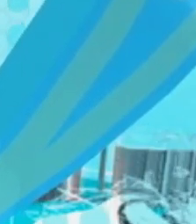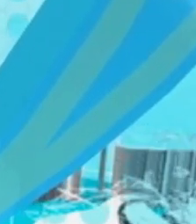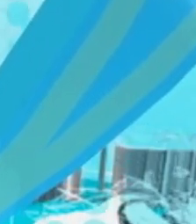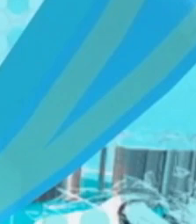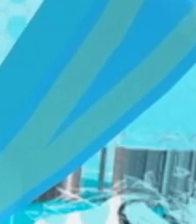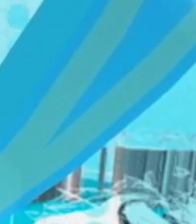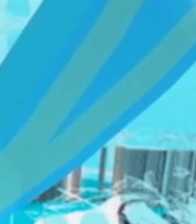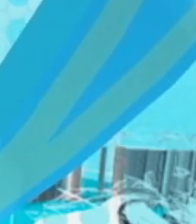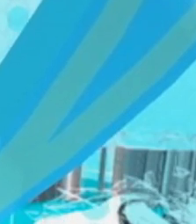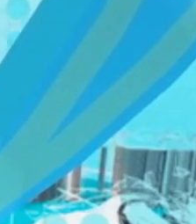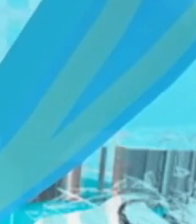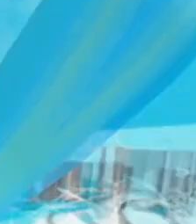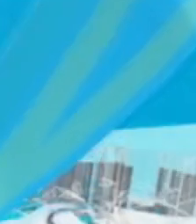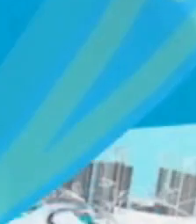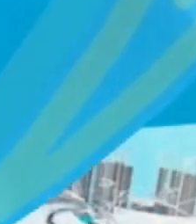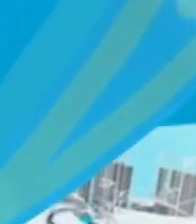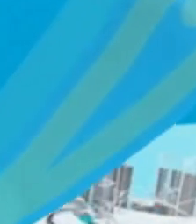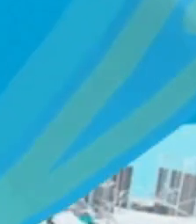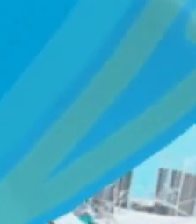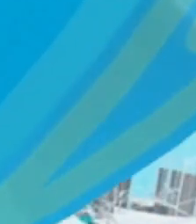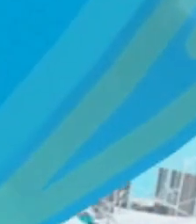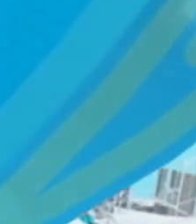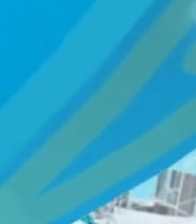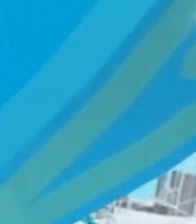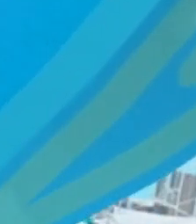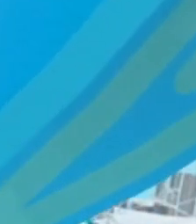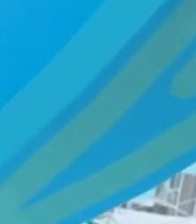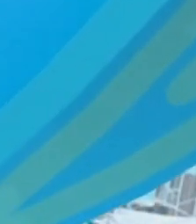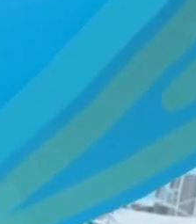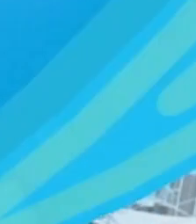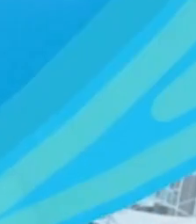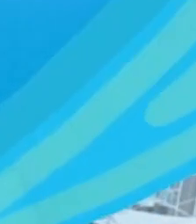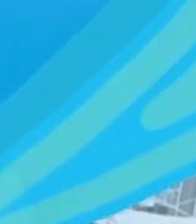Banco Popular presenta El Tipo de Cambio.